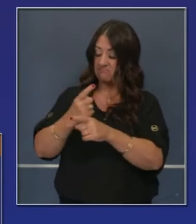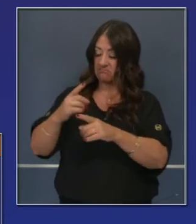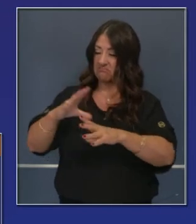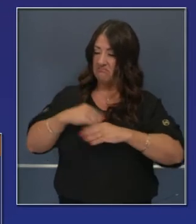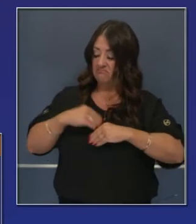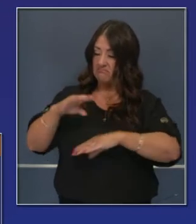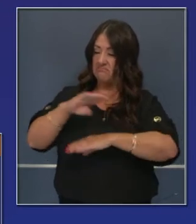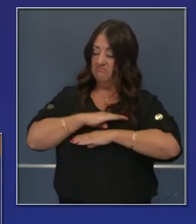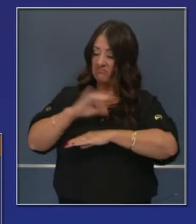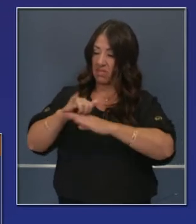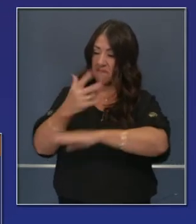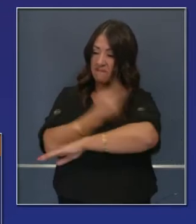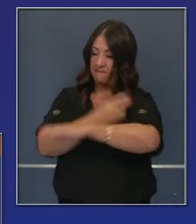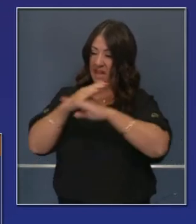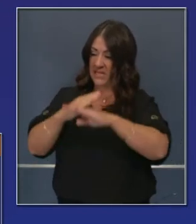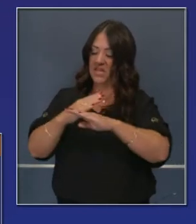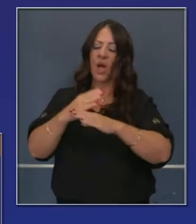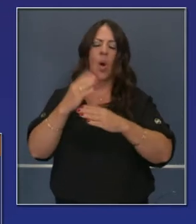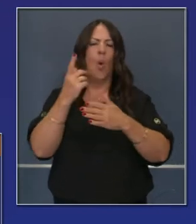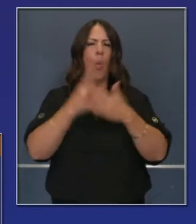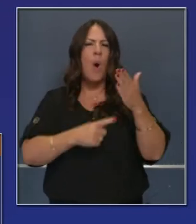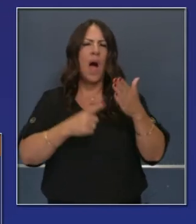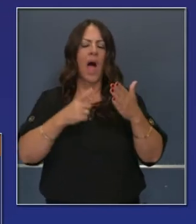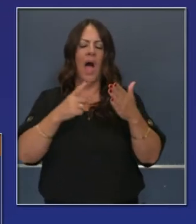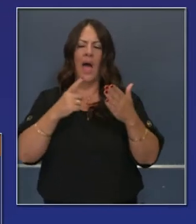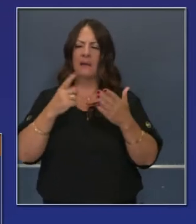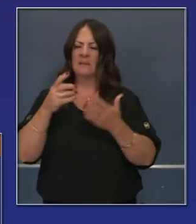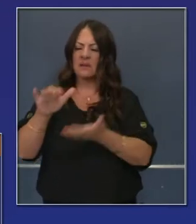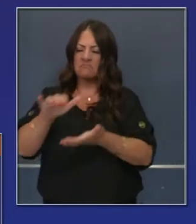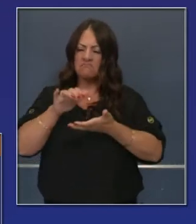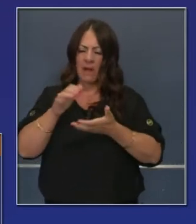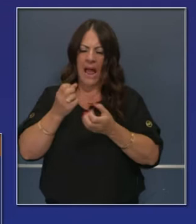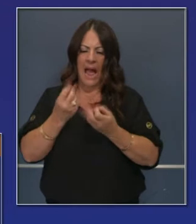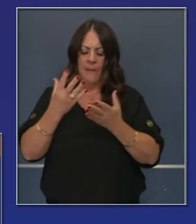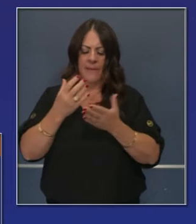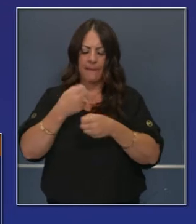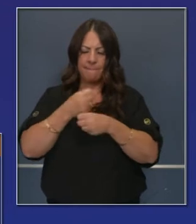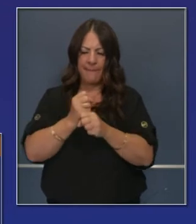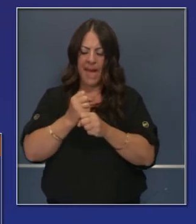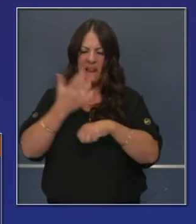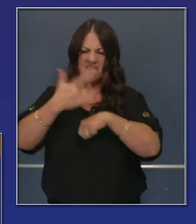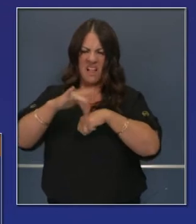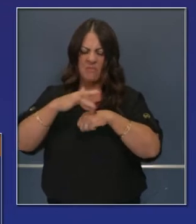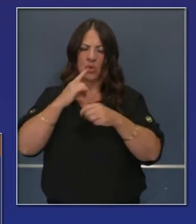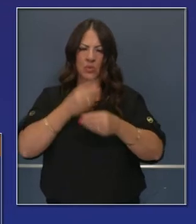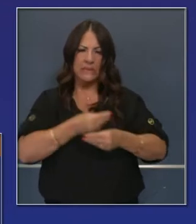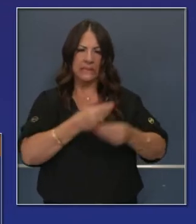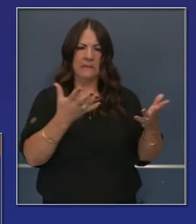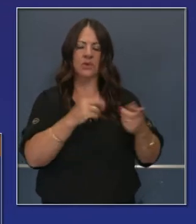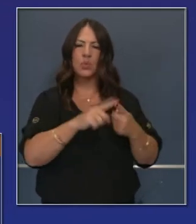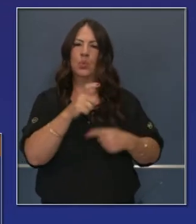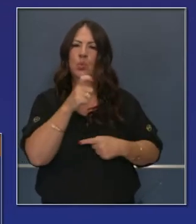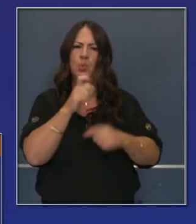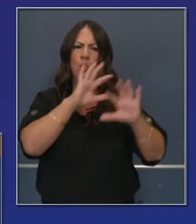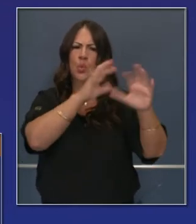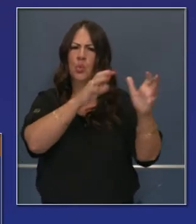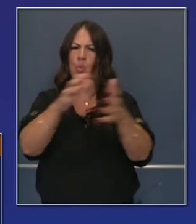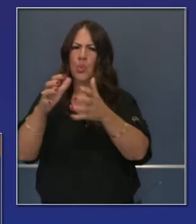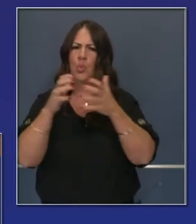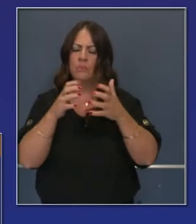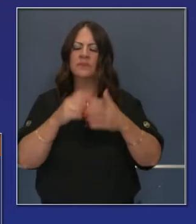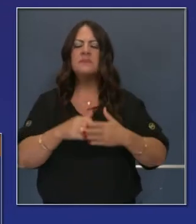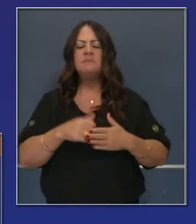limitada en cuanto a la disponibilidad. La pregunta es cuándo se esperan las primeras vacunas, cuándo serán disponibles.